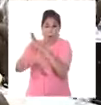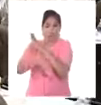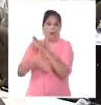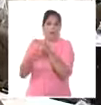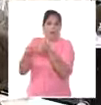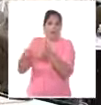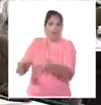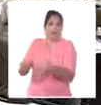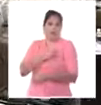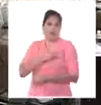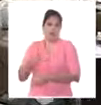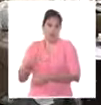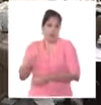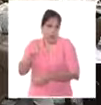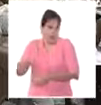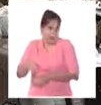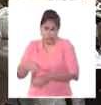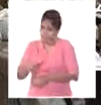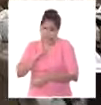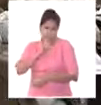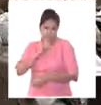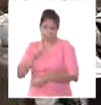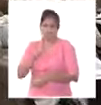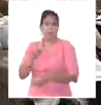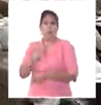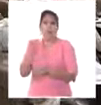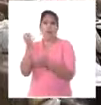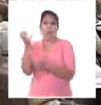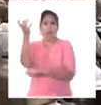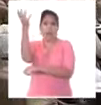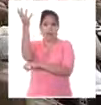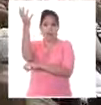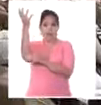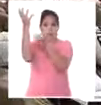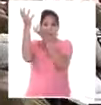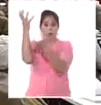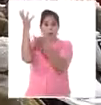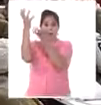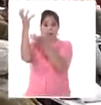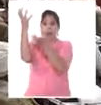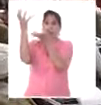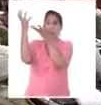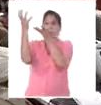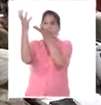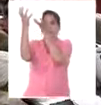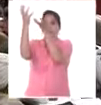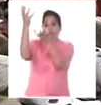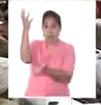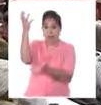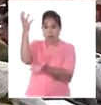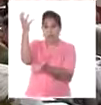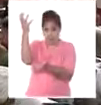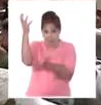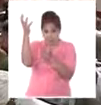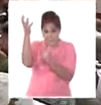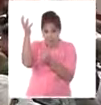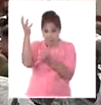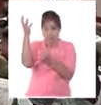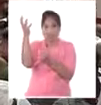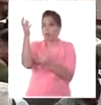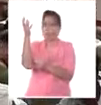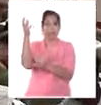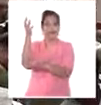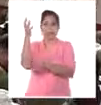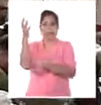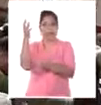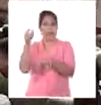gravitación física. Y así como una fruta separada de su árbol por la fuerza del viento no puede, aunque quiera, dejar de caer en el